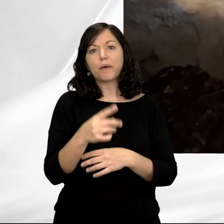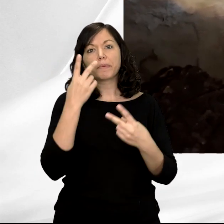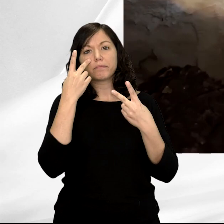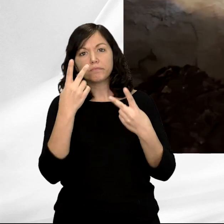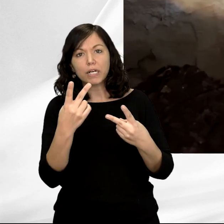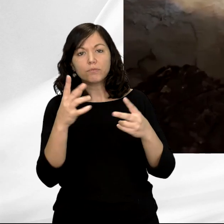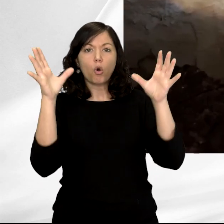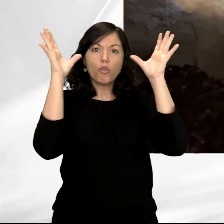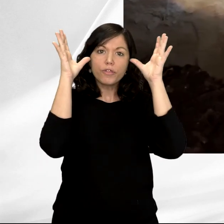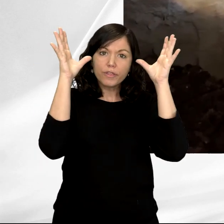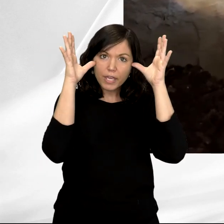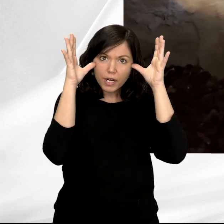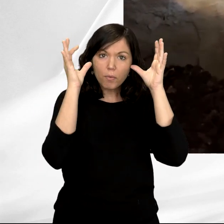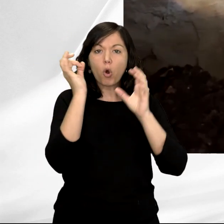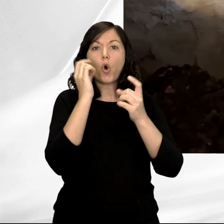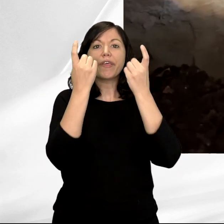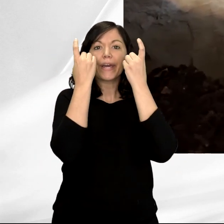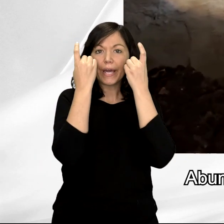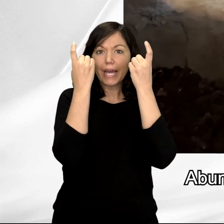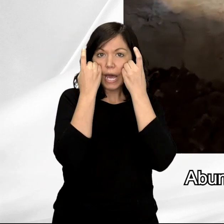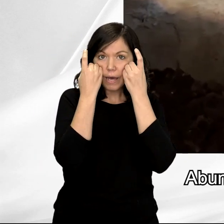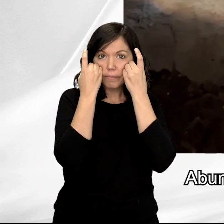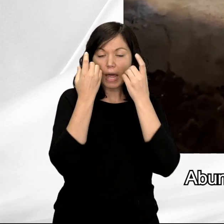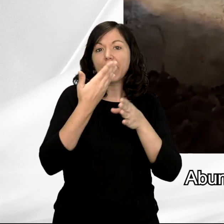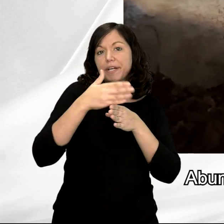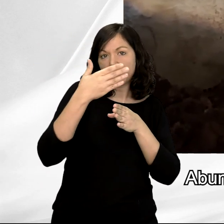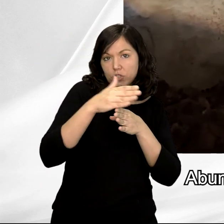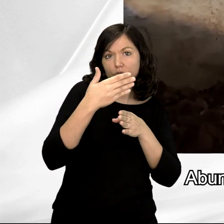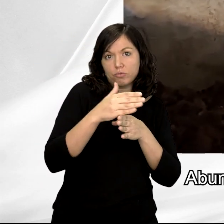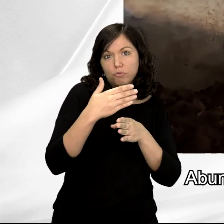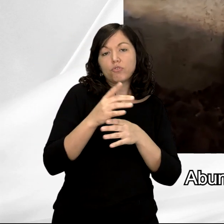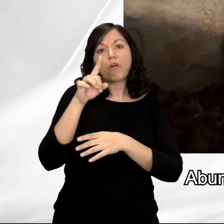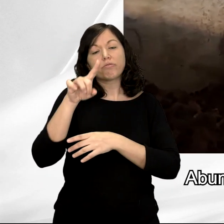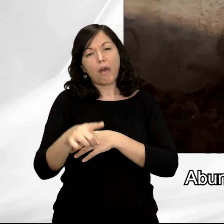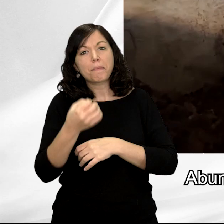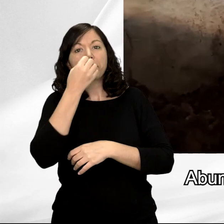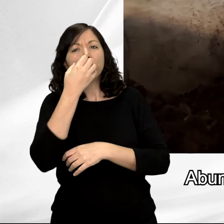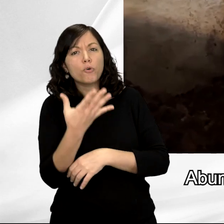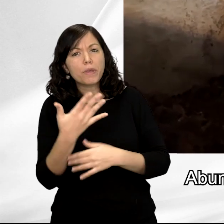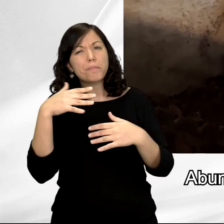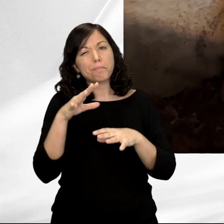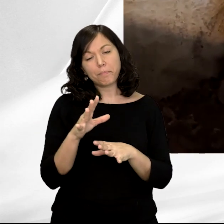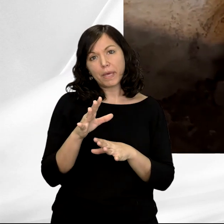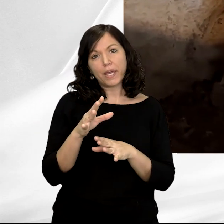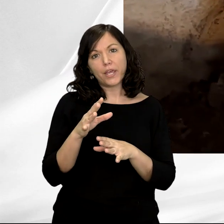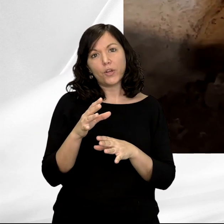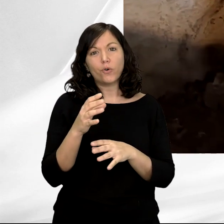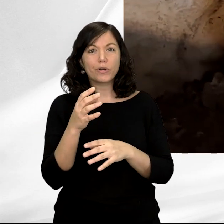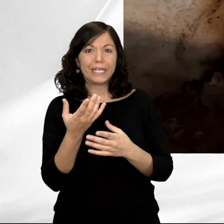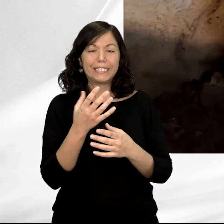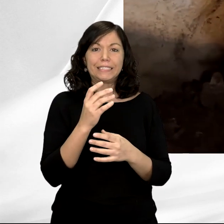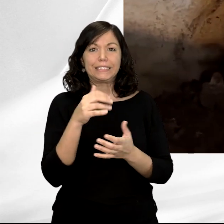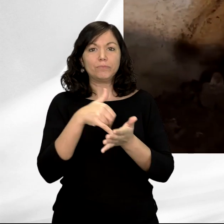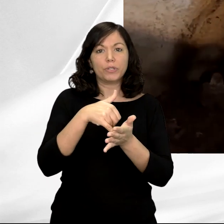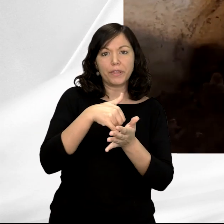de restos de ciervo y también de cabra. Abundantes restos, aunque no se suelen conservar muy bien, de vértebras de espina de pescado,